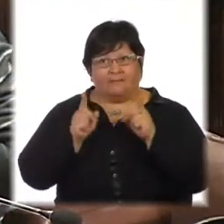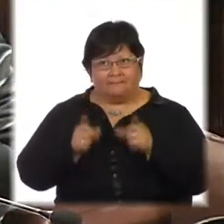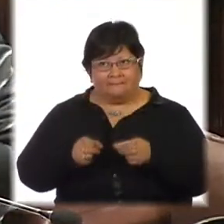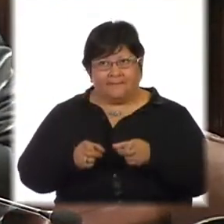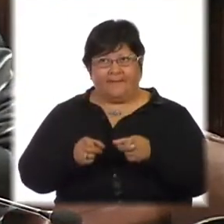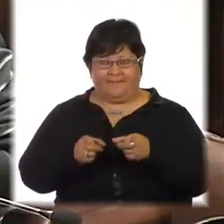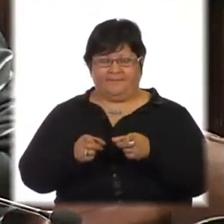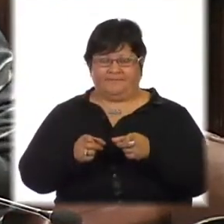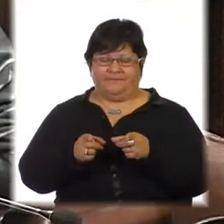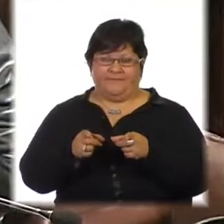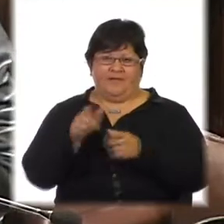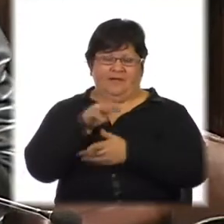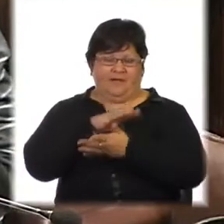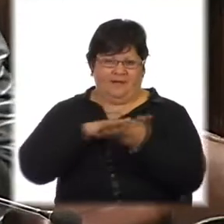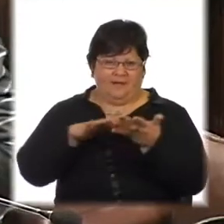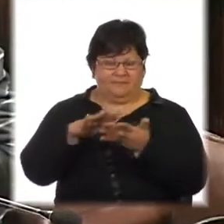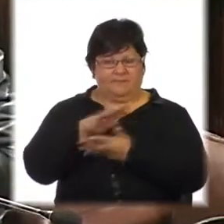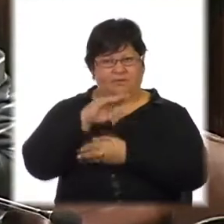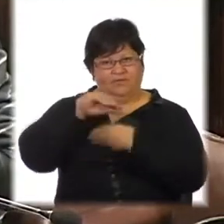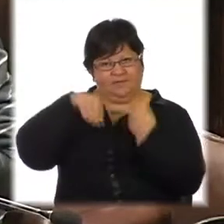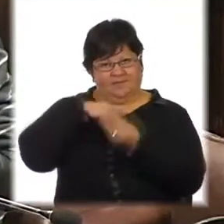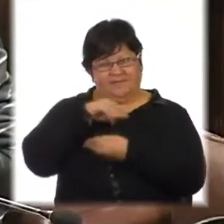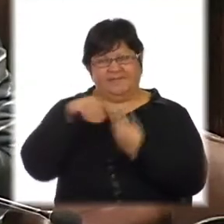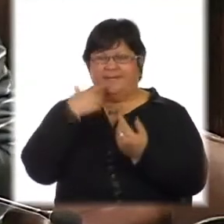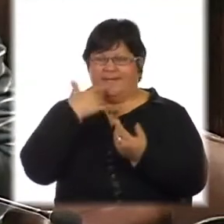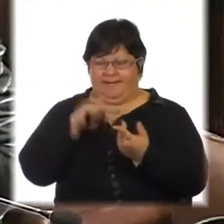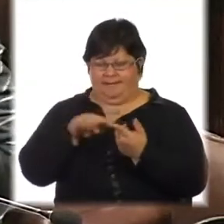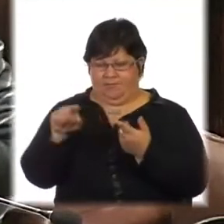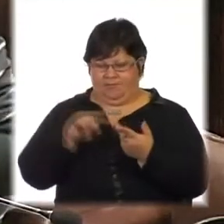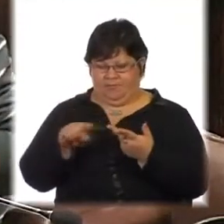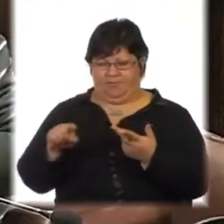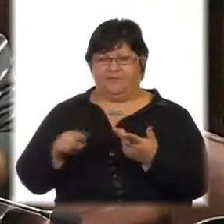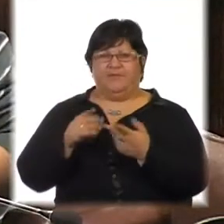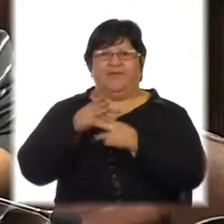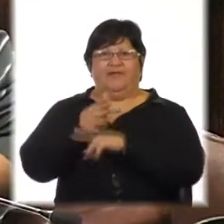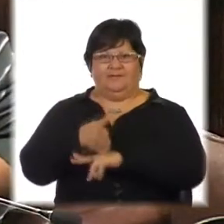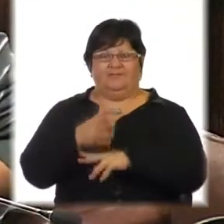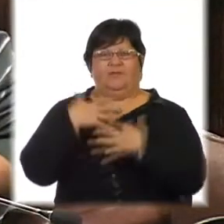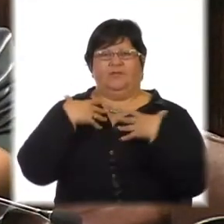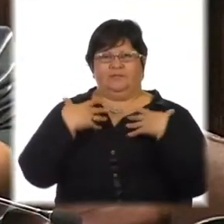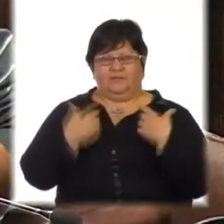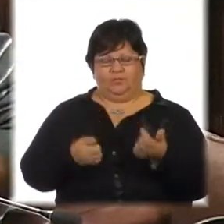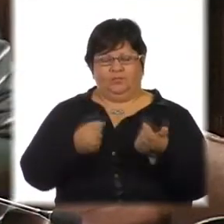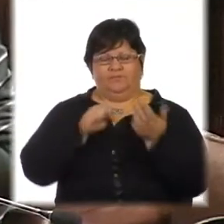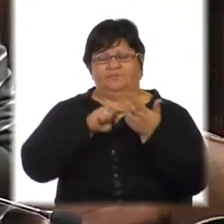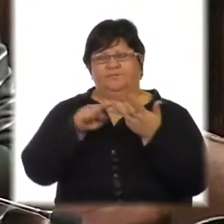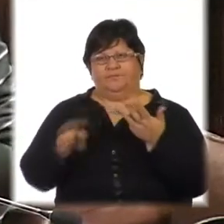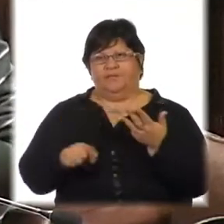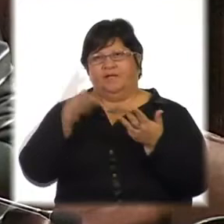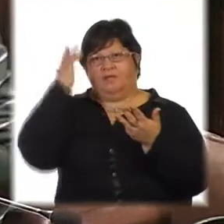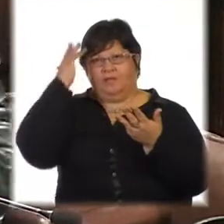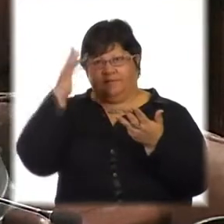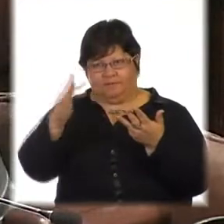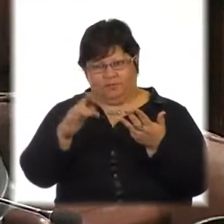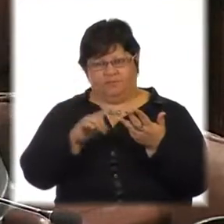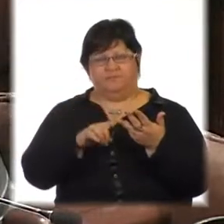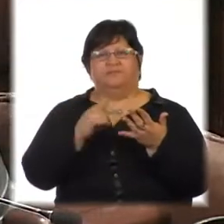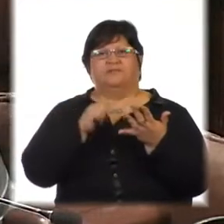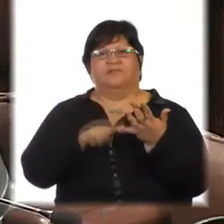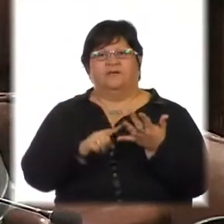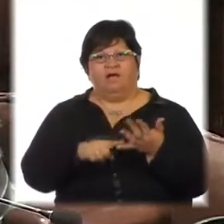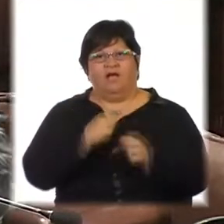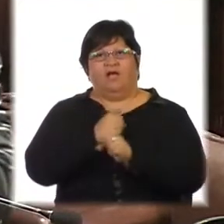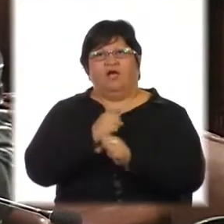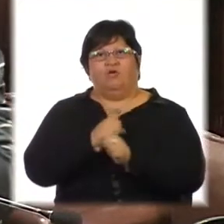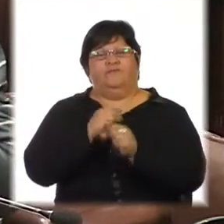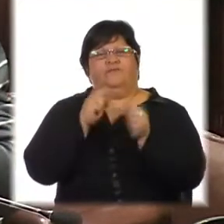se pusieron ejemplos, se pusieron ejemplos en cuanto al acceso a la salud, a la educación, al trabajo, a la